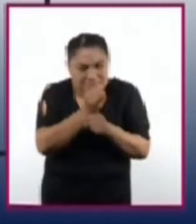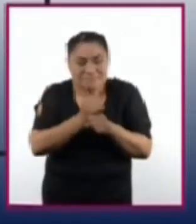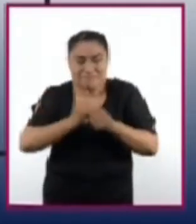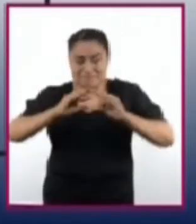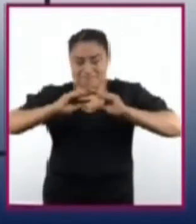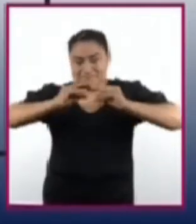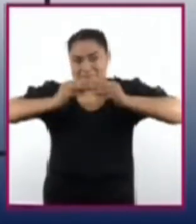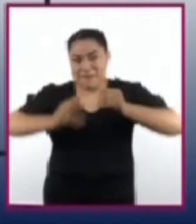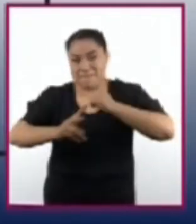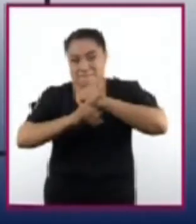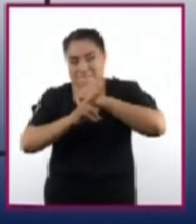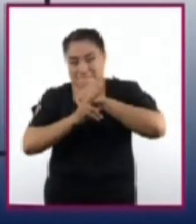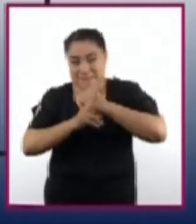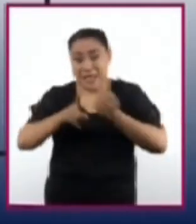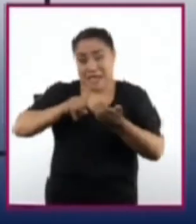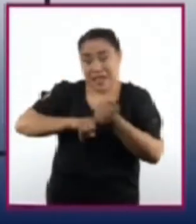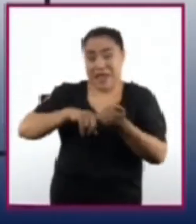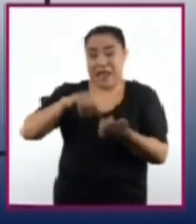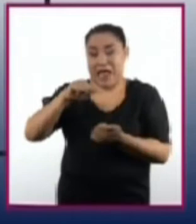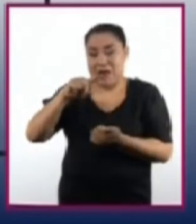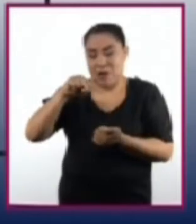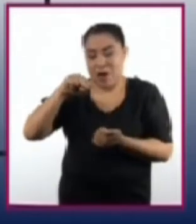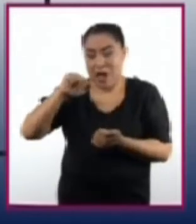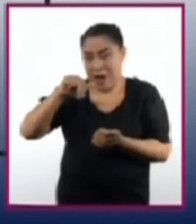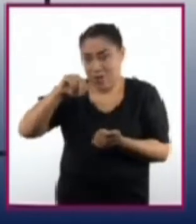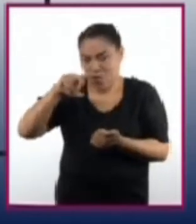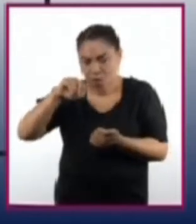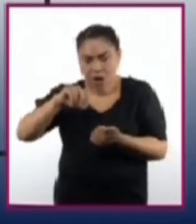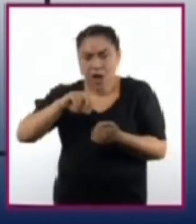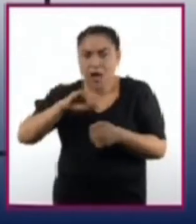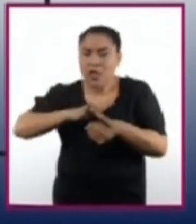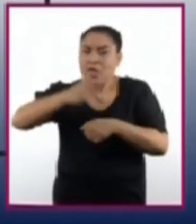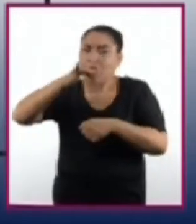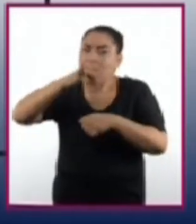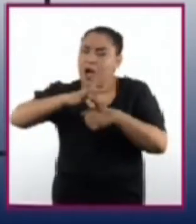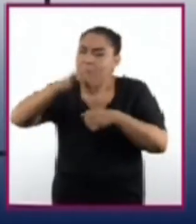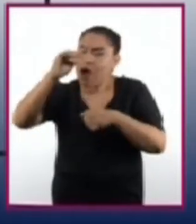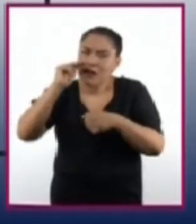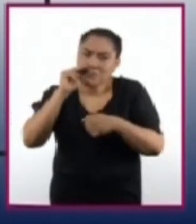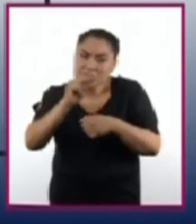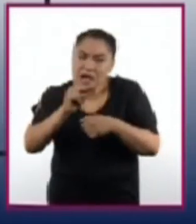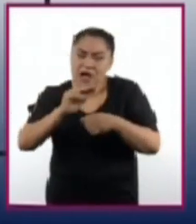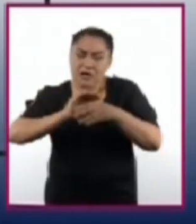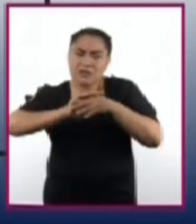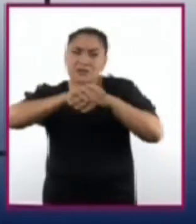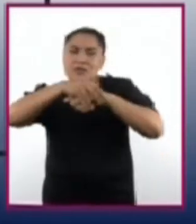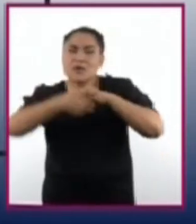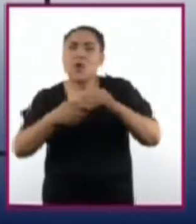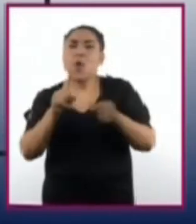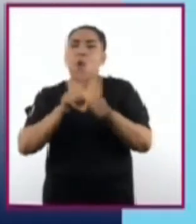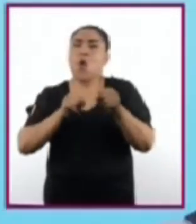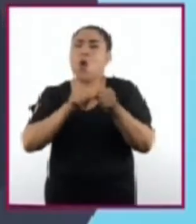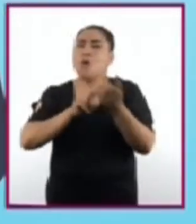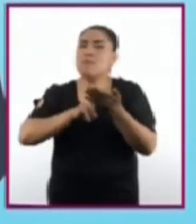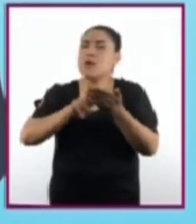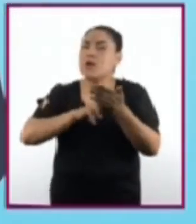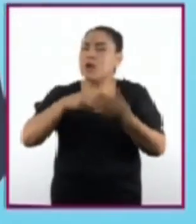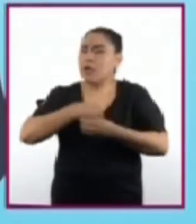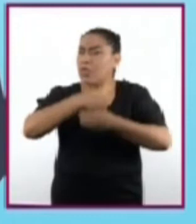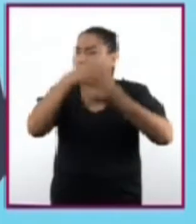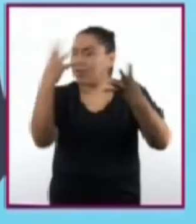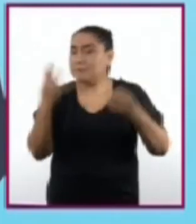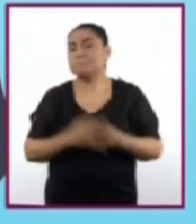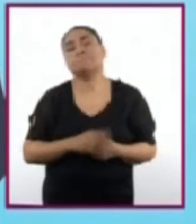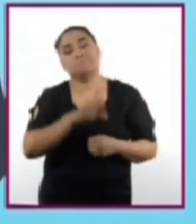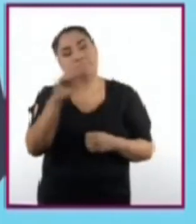detrás del ánodo brillaban intensamente si se cubrían con un material fluorescente. Más tarde,